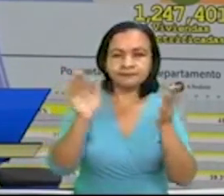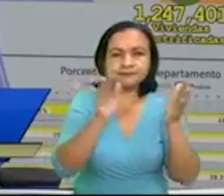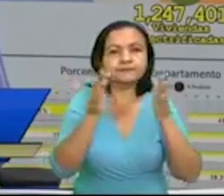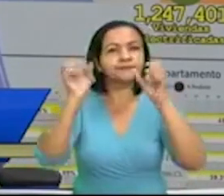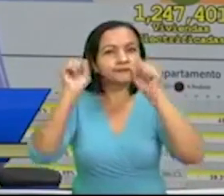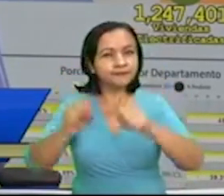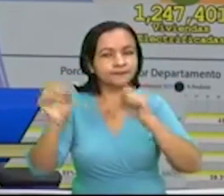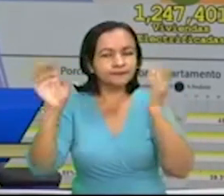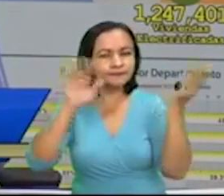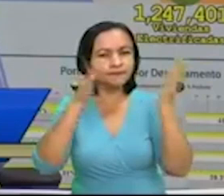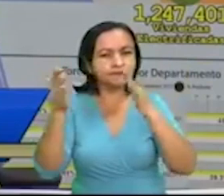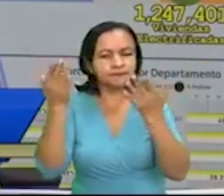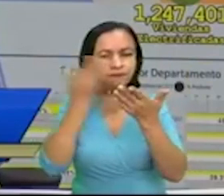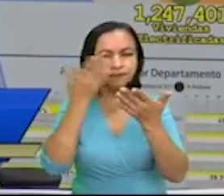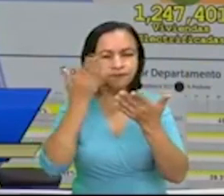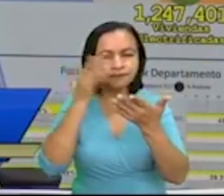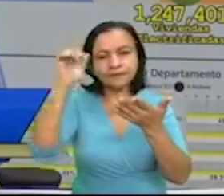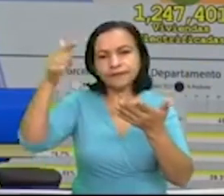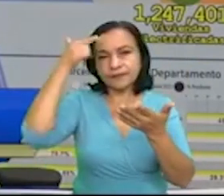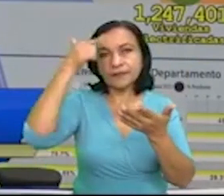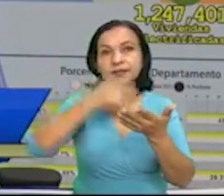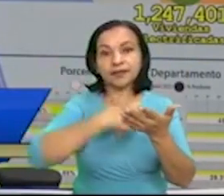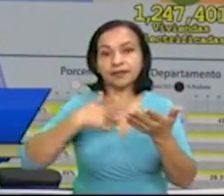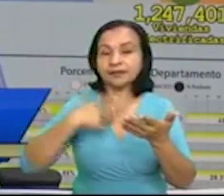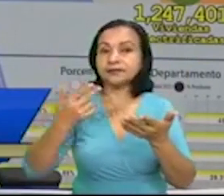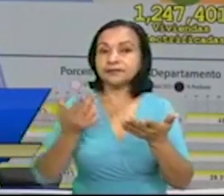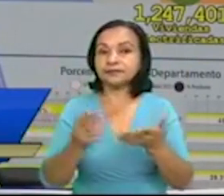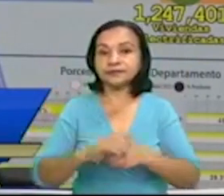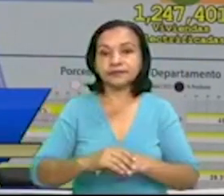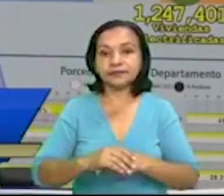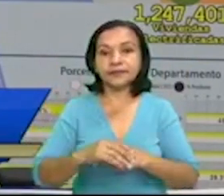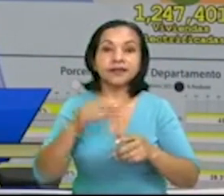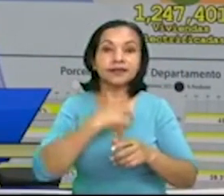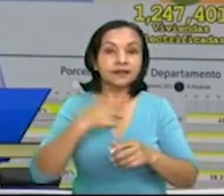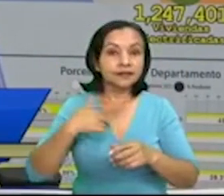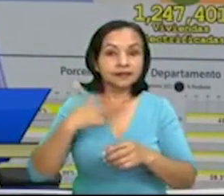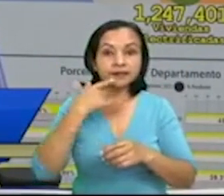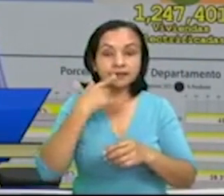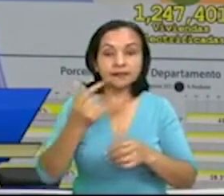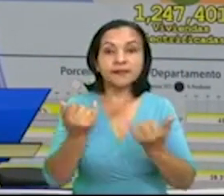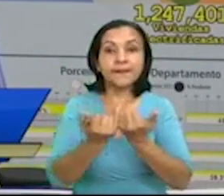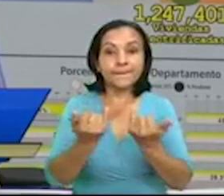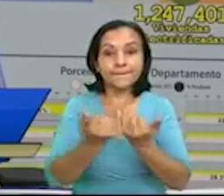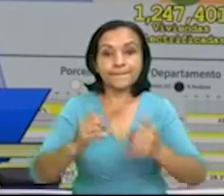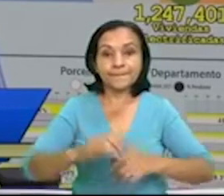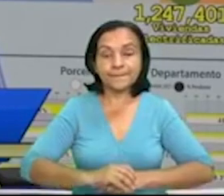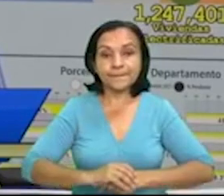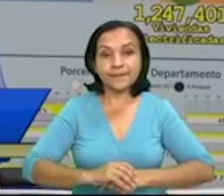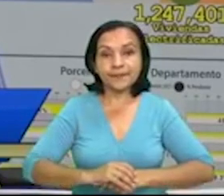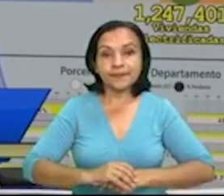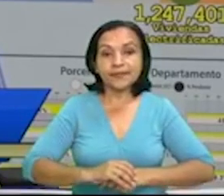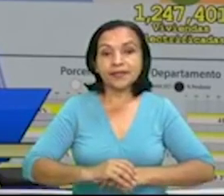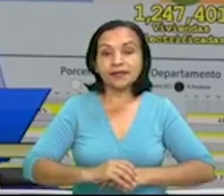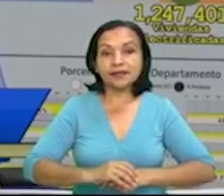Con estos estudios que como gobierno se hizo, le está dando también el